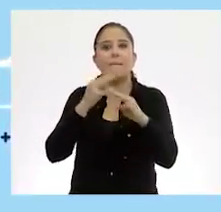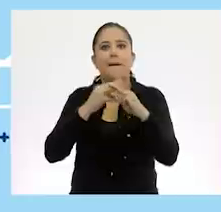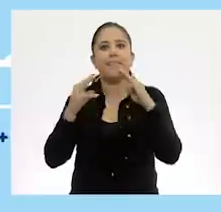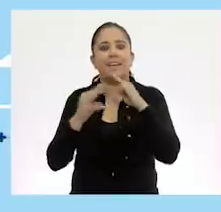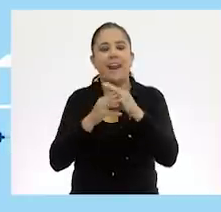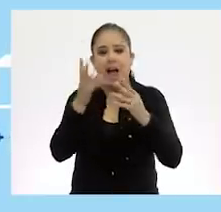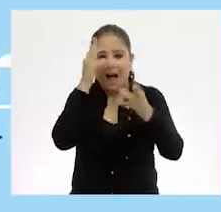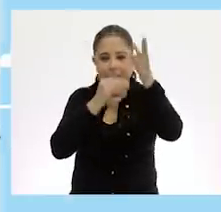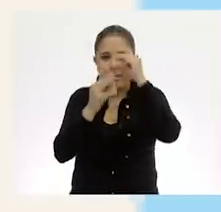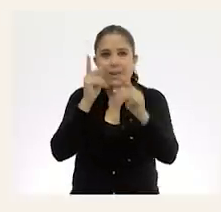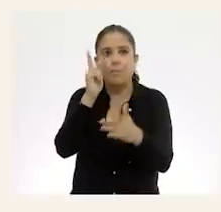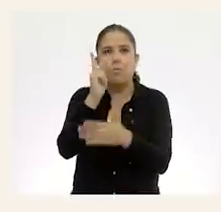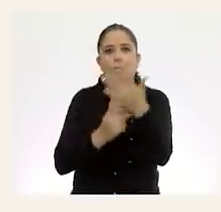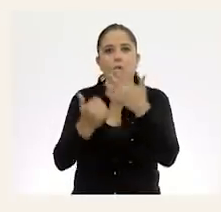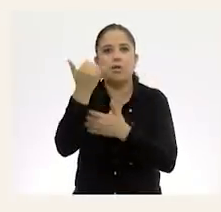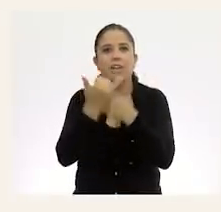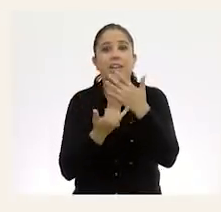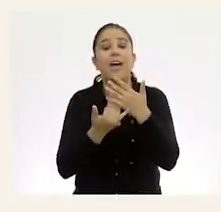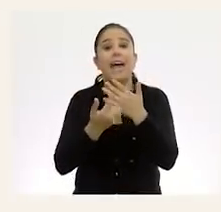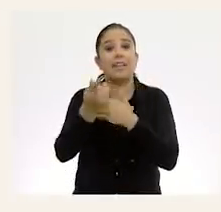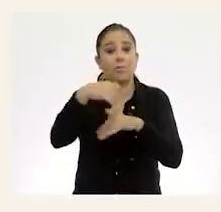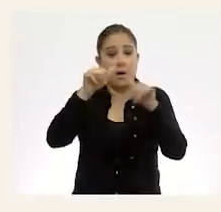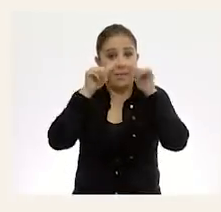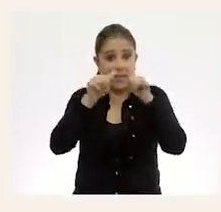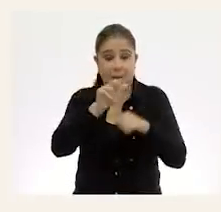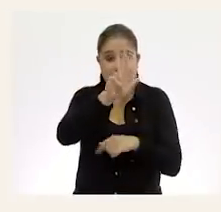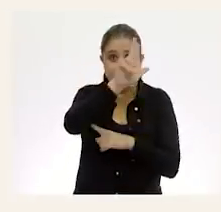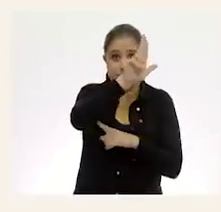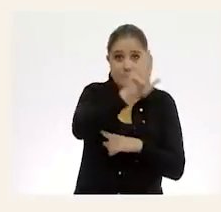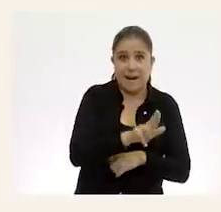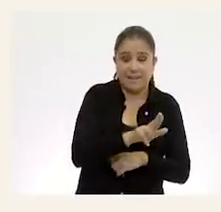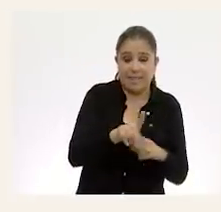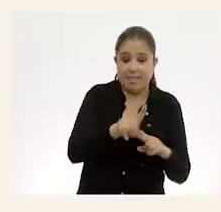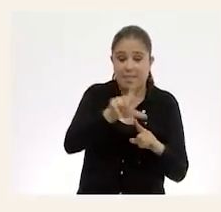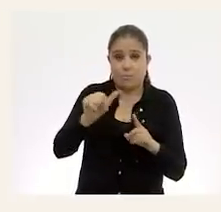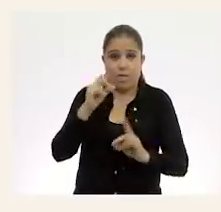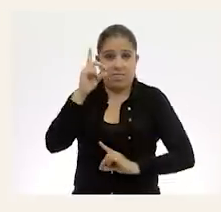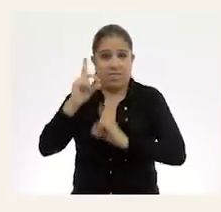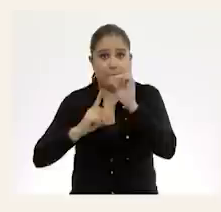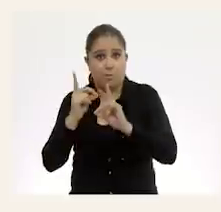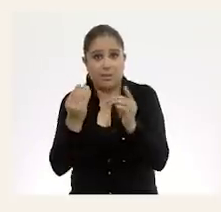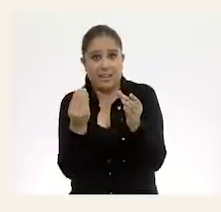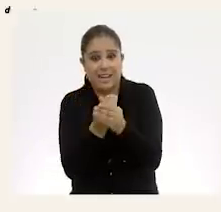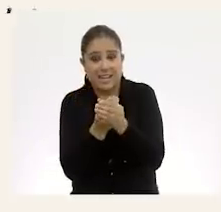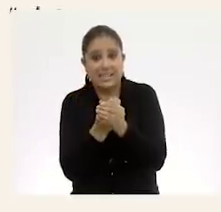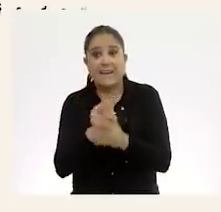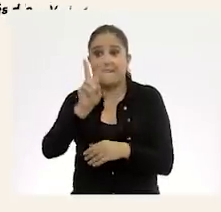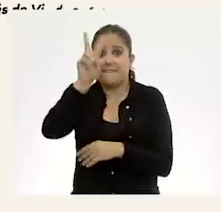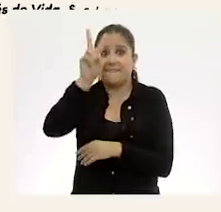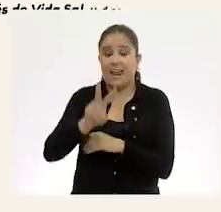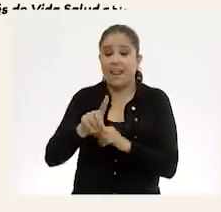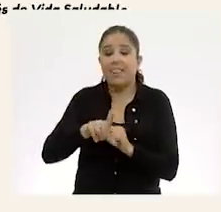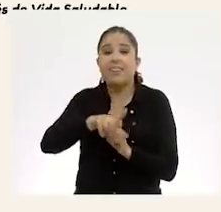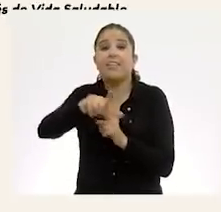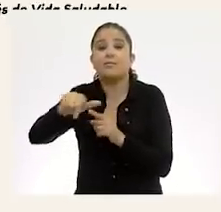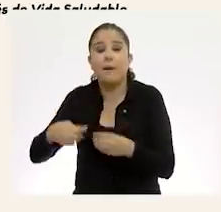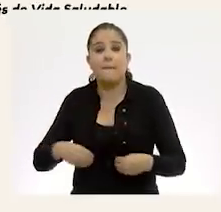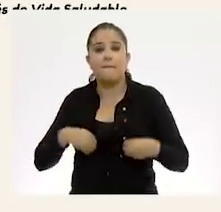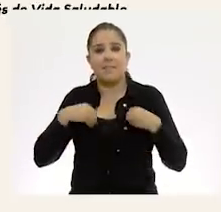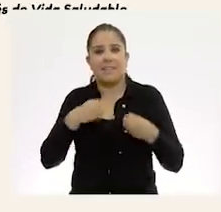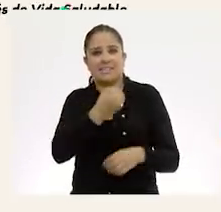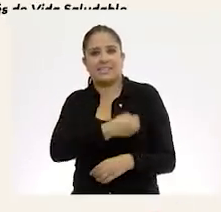proyectos. Ponte atento los martes después de tu clase de educación física y los viernes después de vida